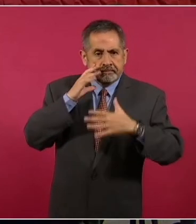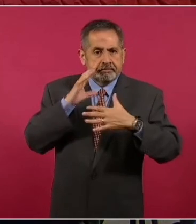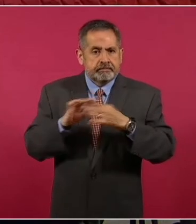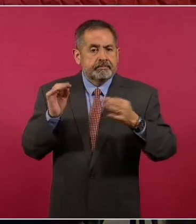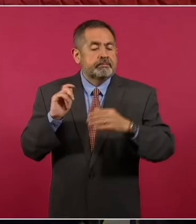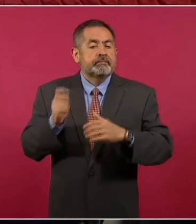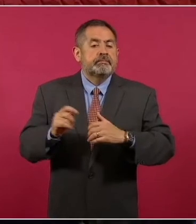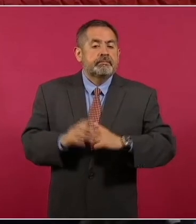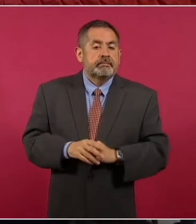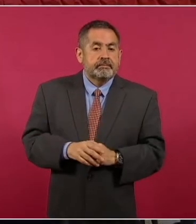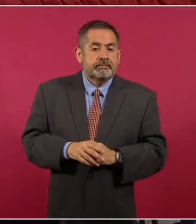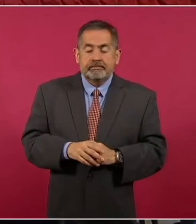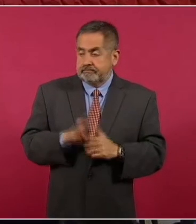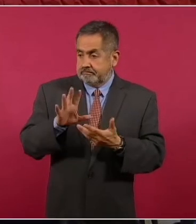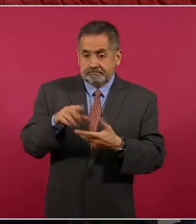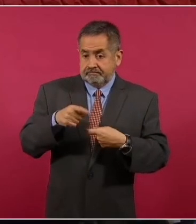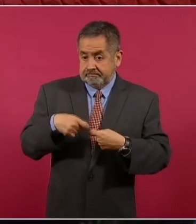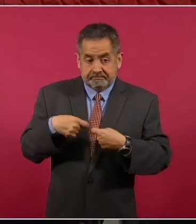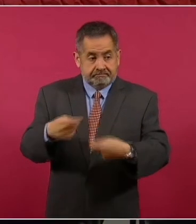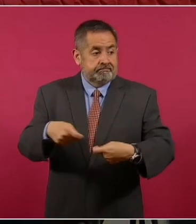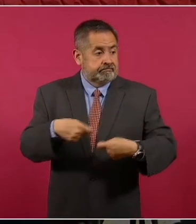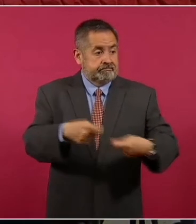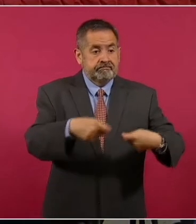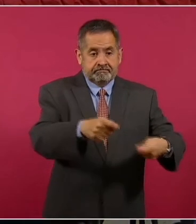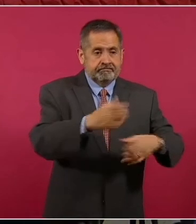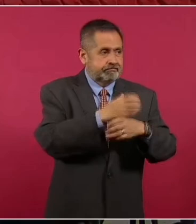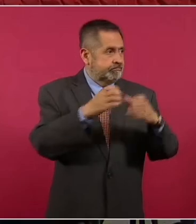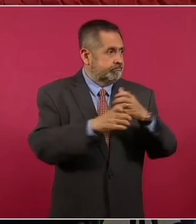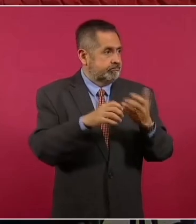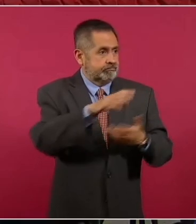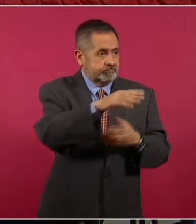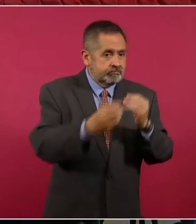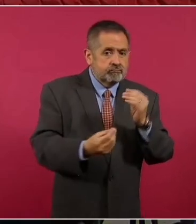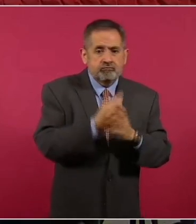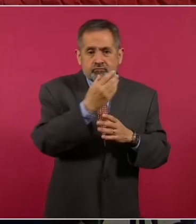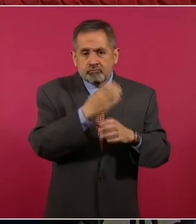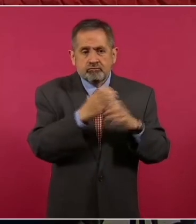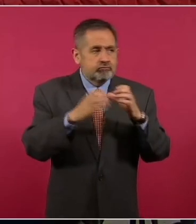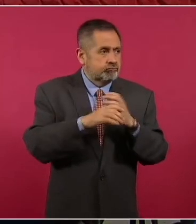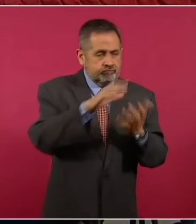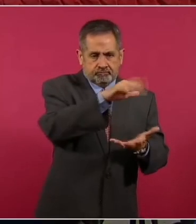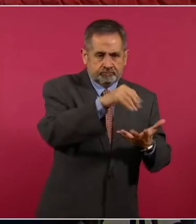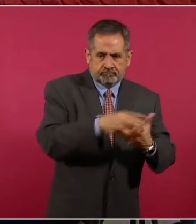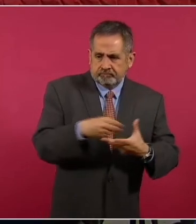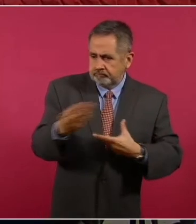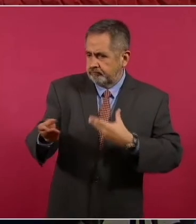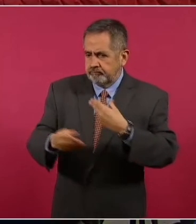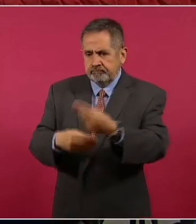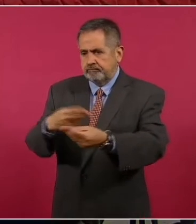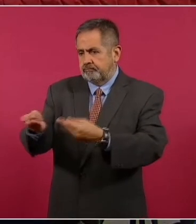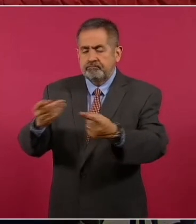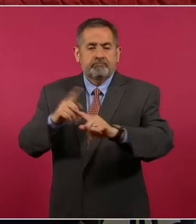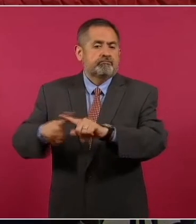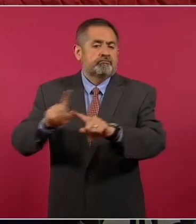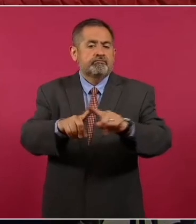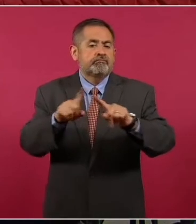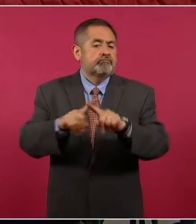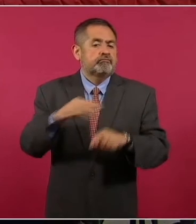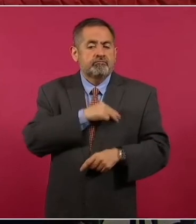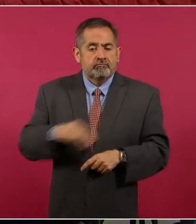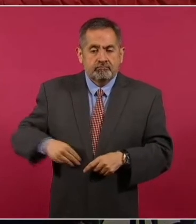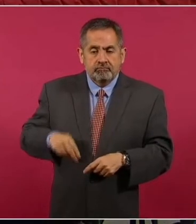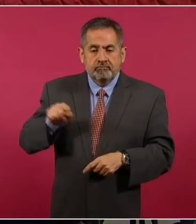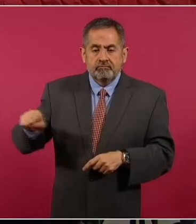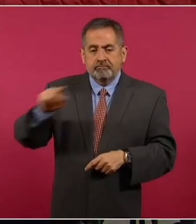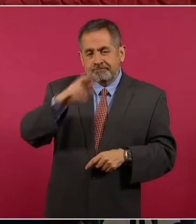la entrega de bienes nuevos y de manera gratuita en los municipios afectados por